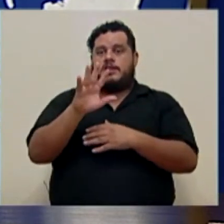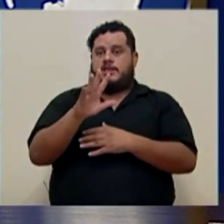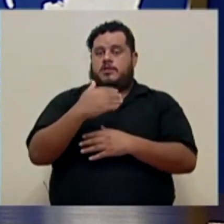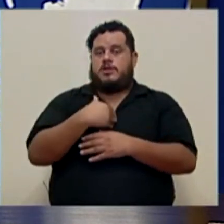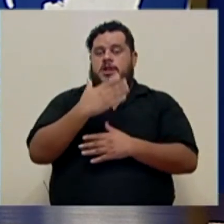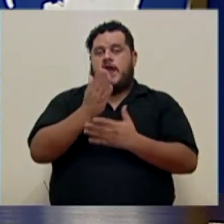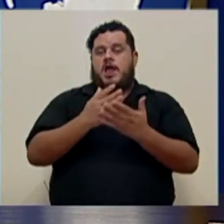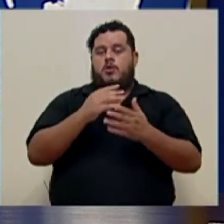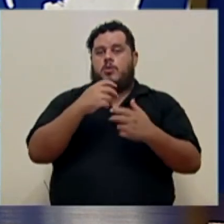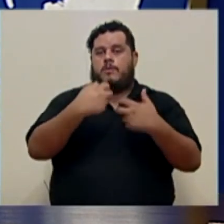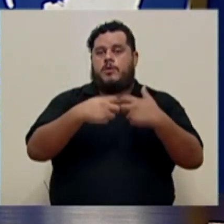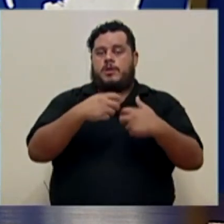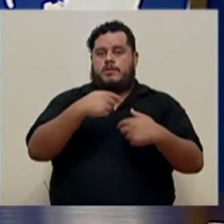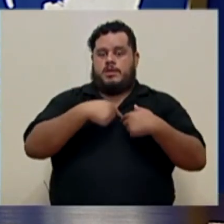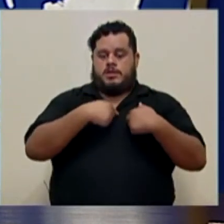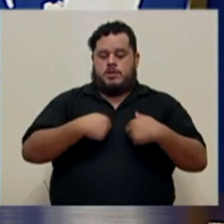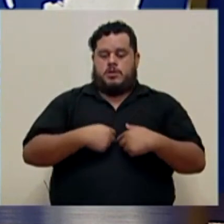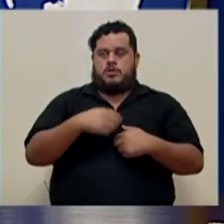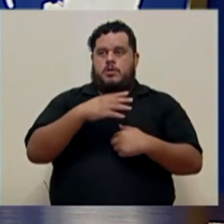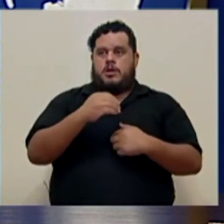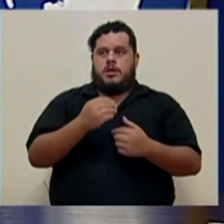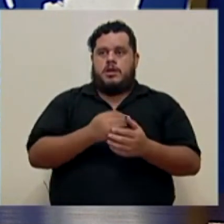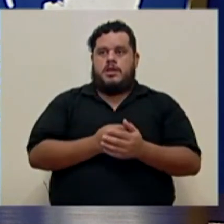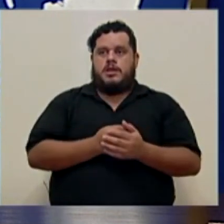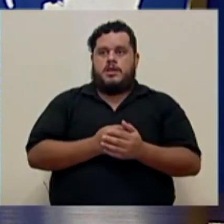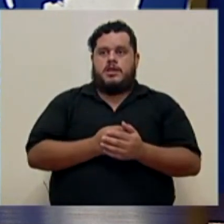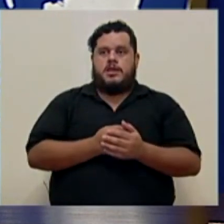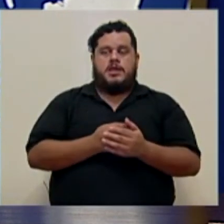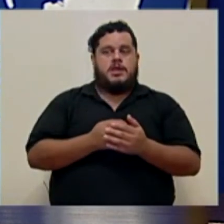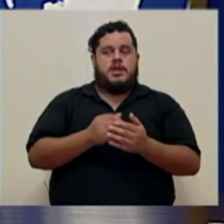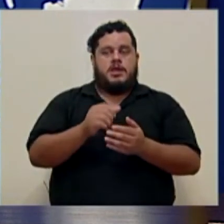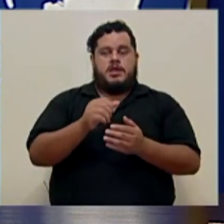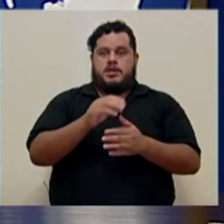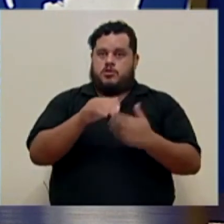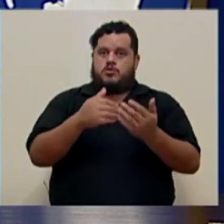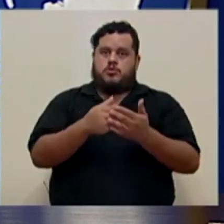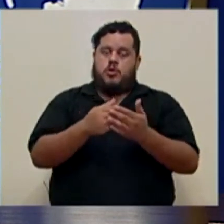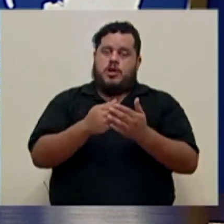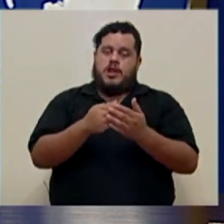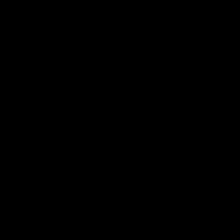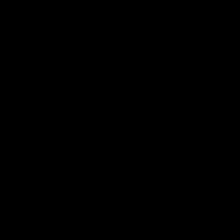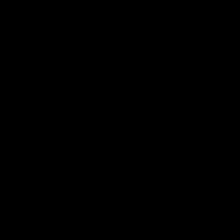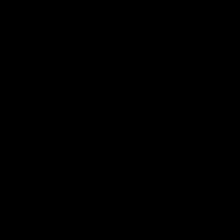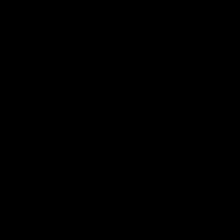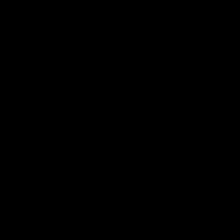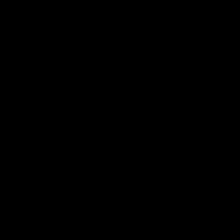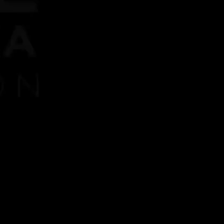problema del corazón y ese es el resumen con respecto a las factores de riesgo asociados